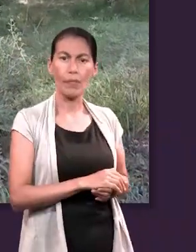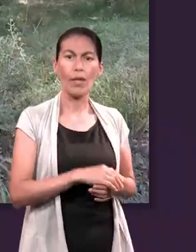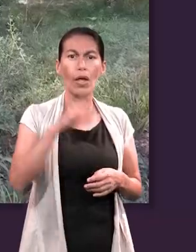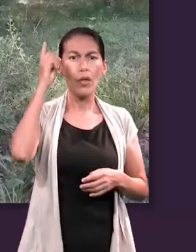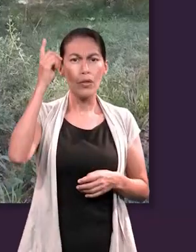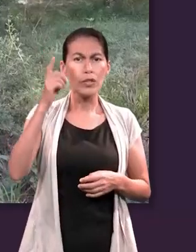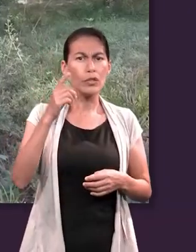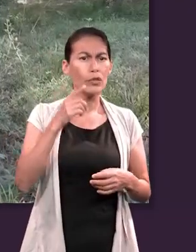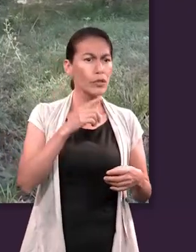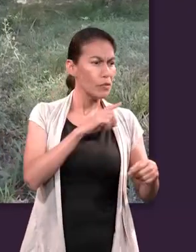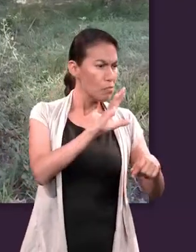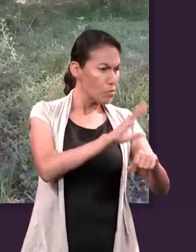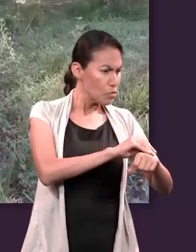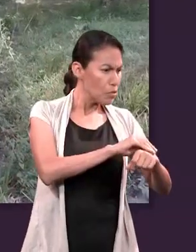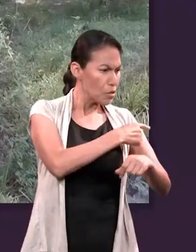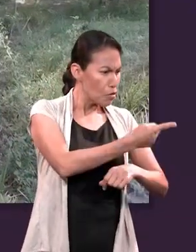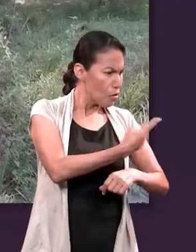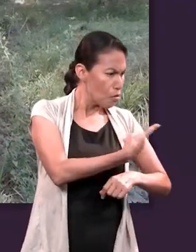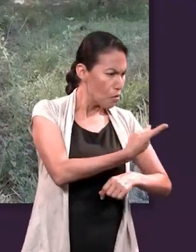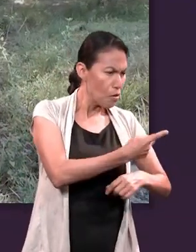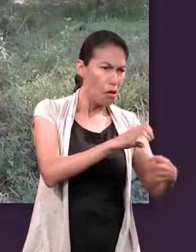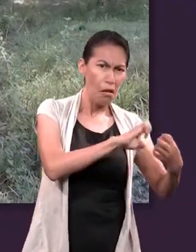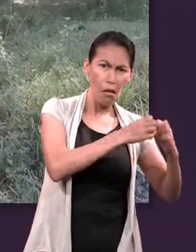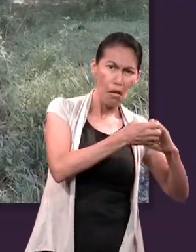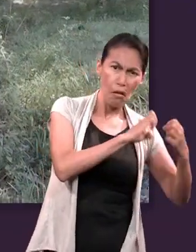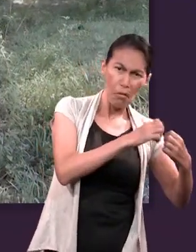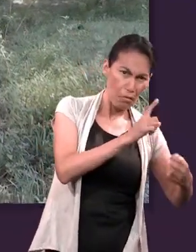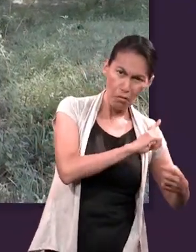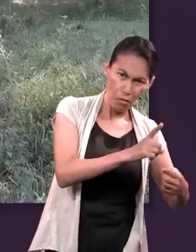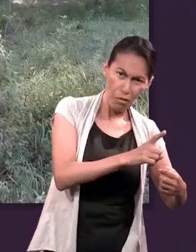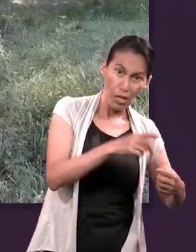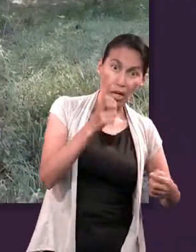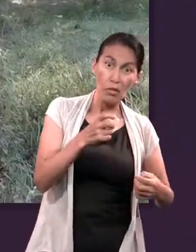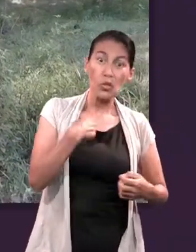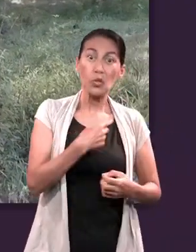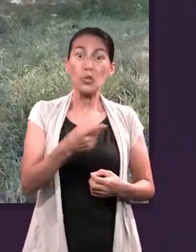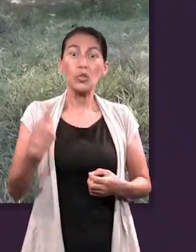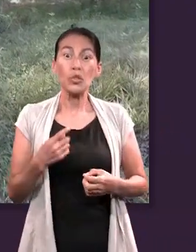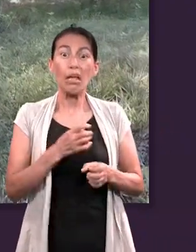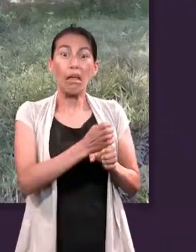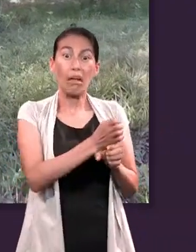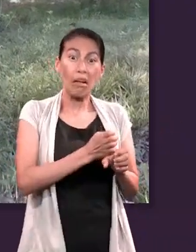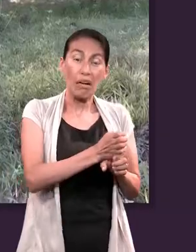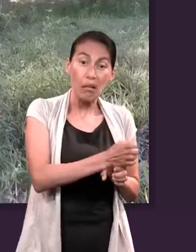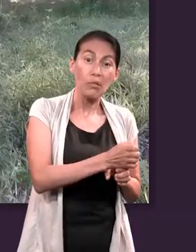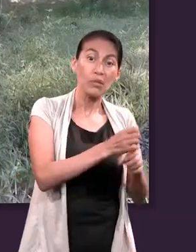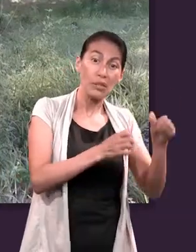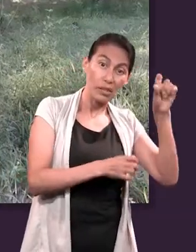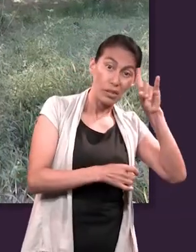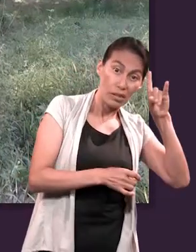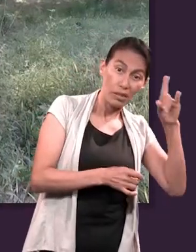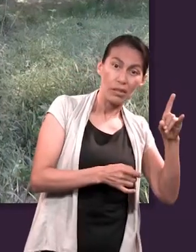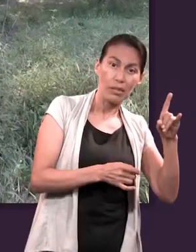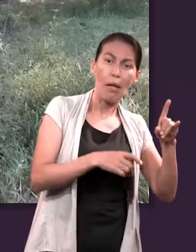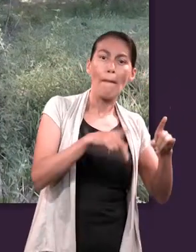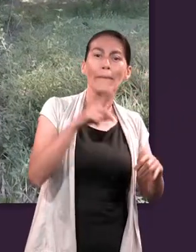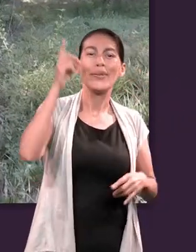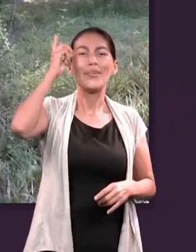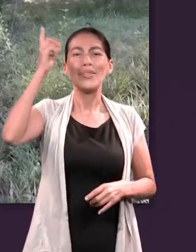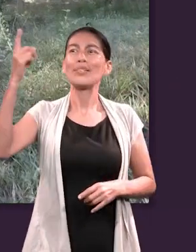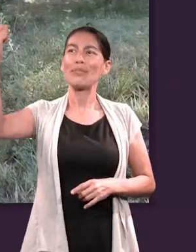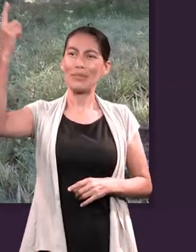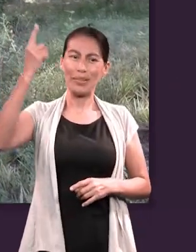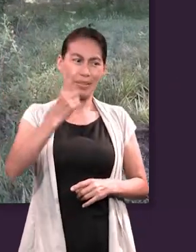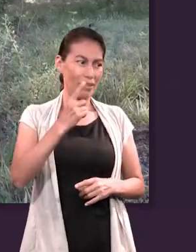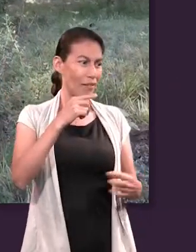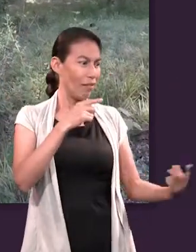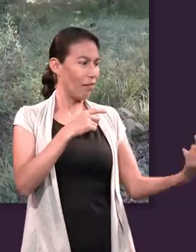Enemistad con Satanás. Si Dios no pone esa enemistad, tú y yo no seríamos enemigos de Satanás, seríamos sus esclavos, no tendríamos otra opción. Pero